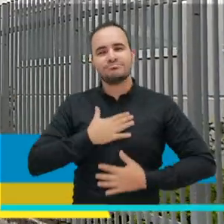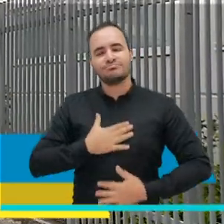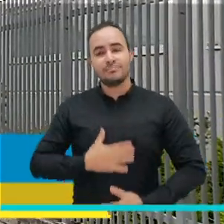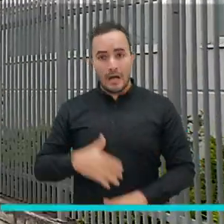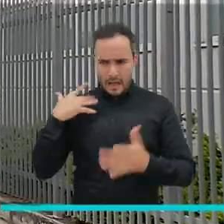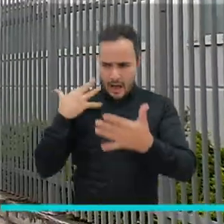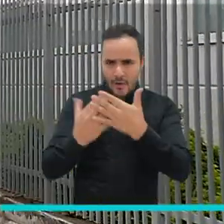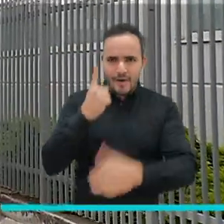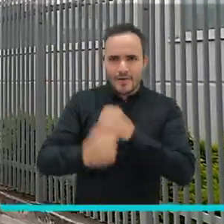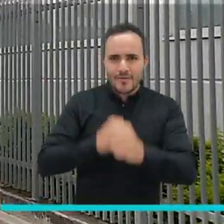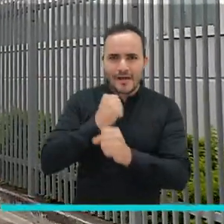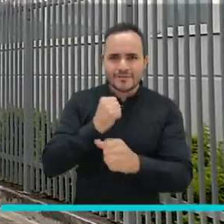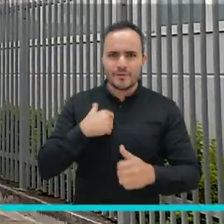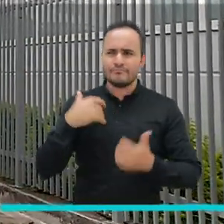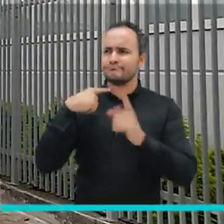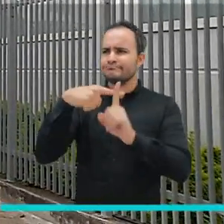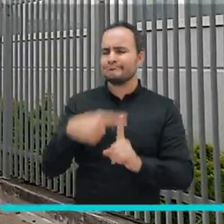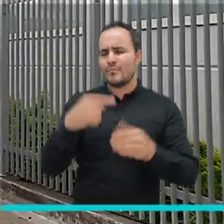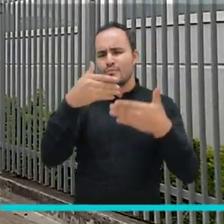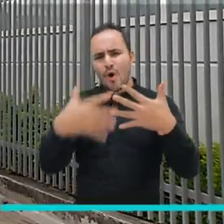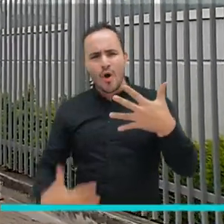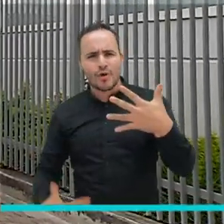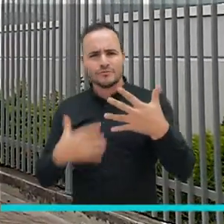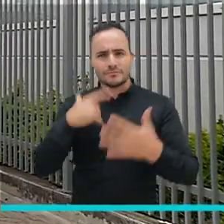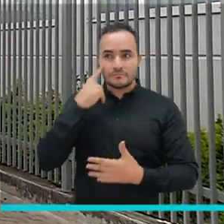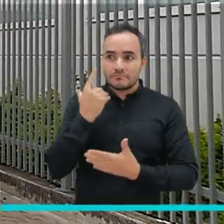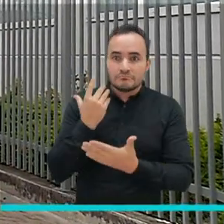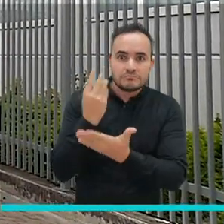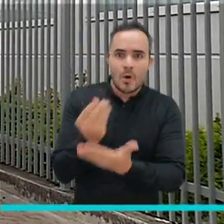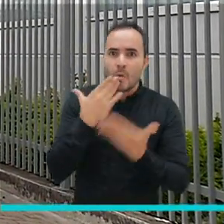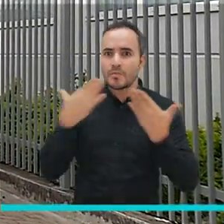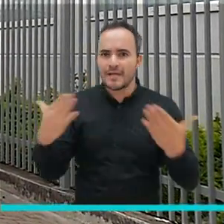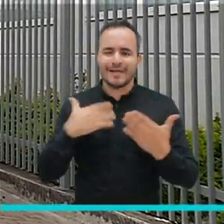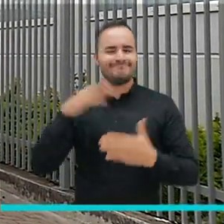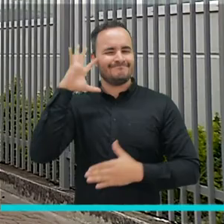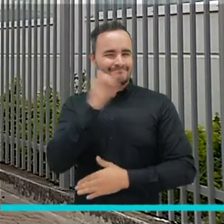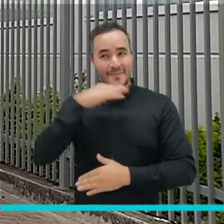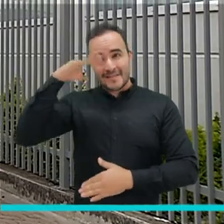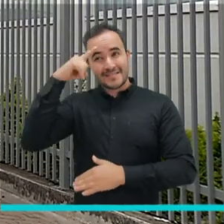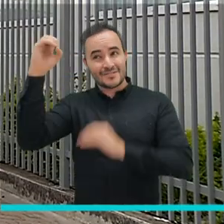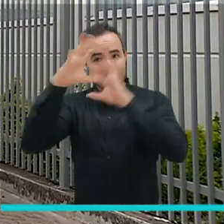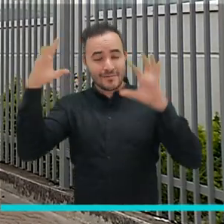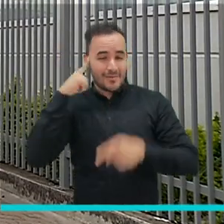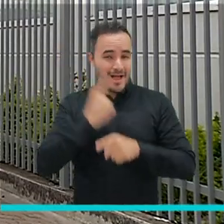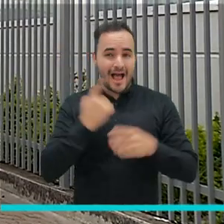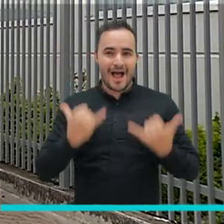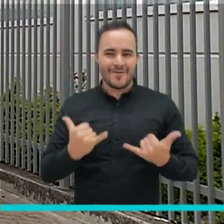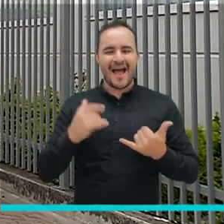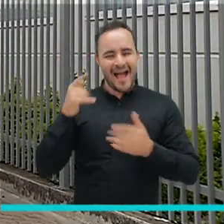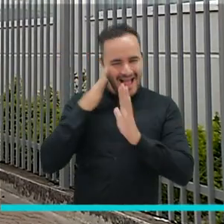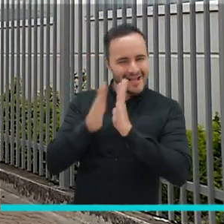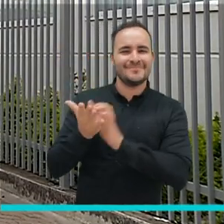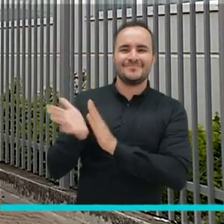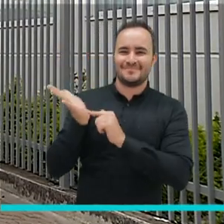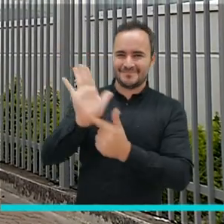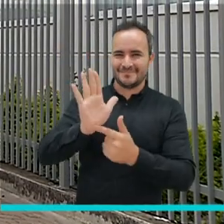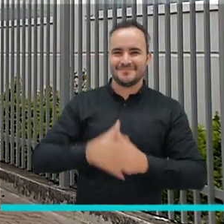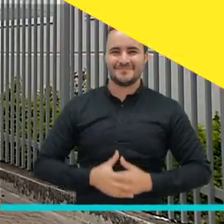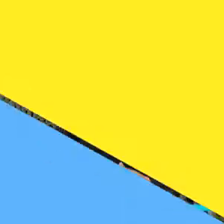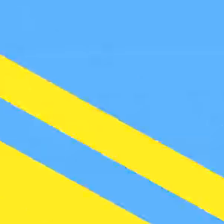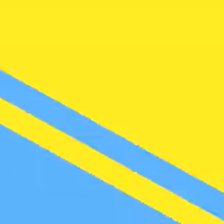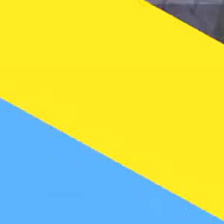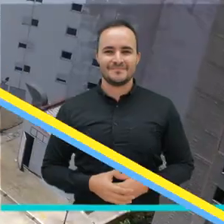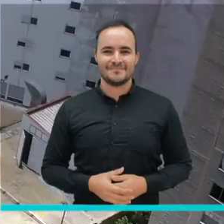un año después, los beneficios que entrega son numerosos y los resultados permiten seguir proyectando una Medellín futuro. Así les damos la